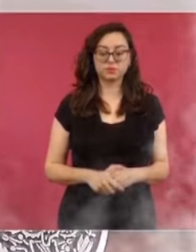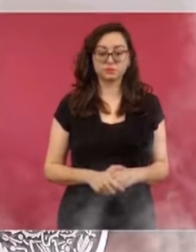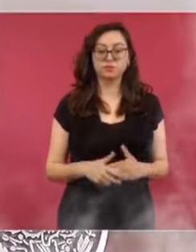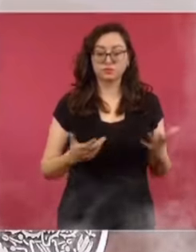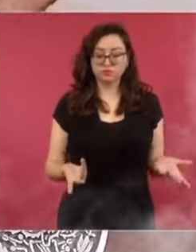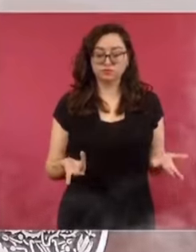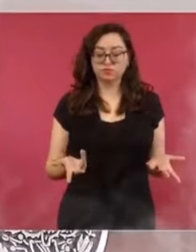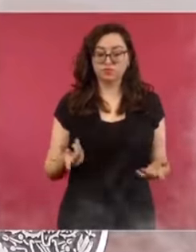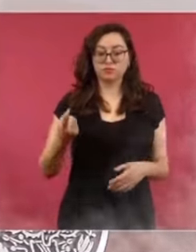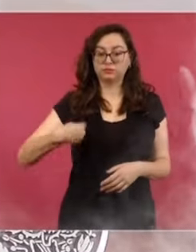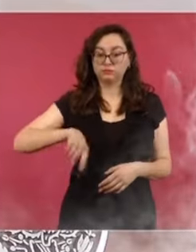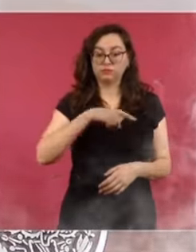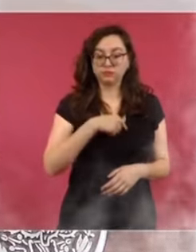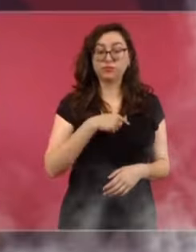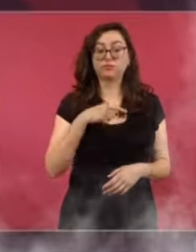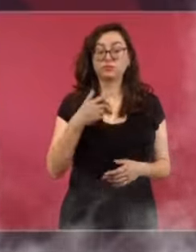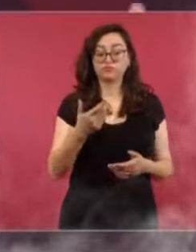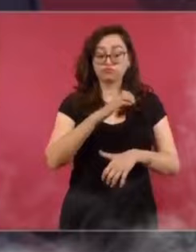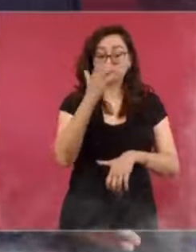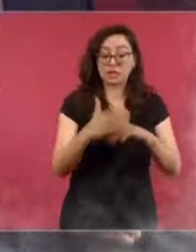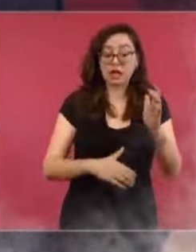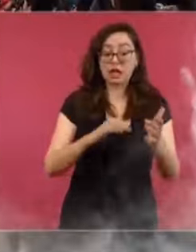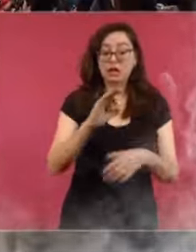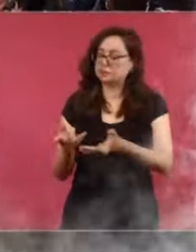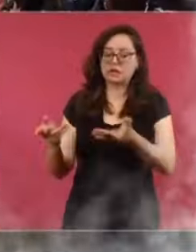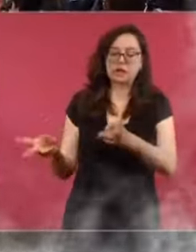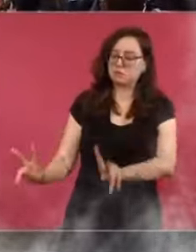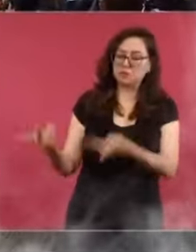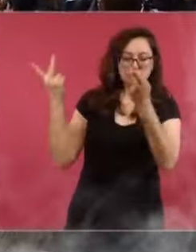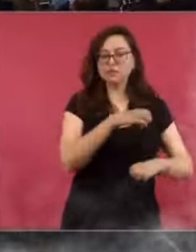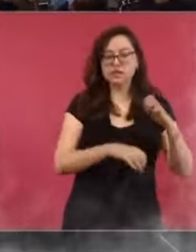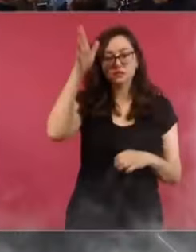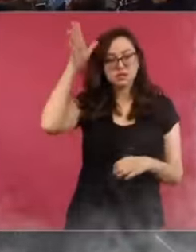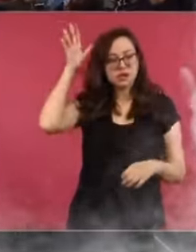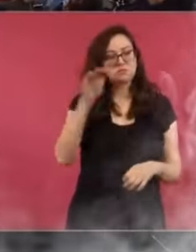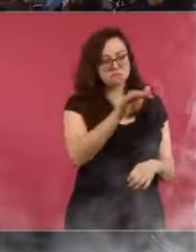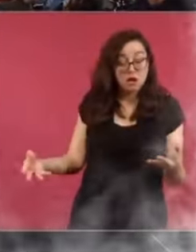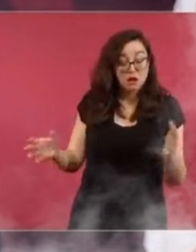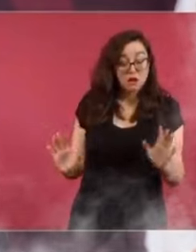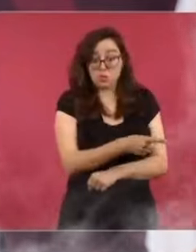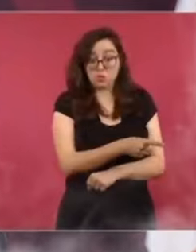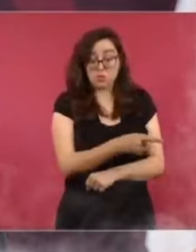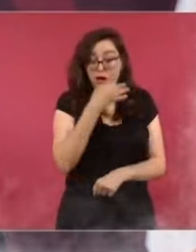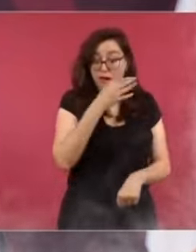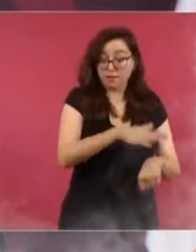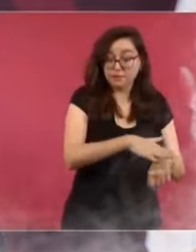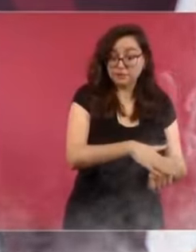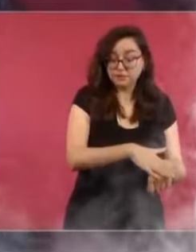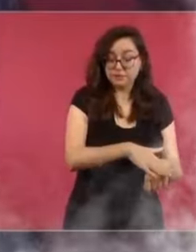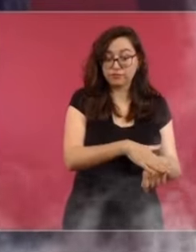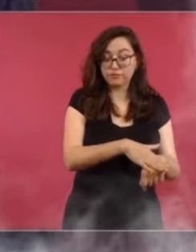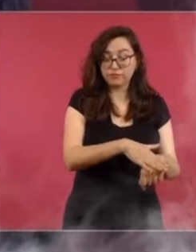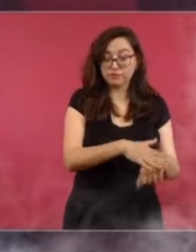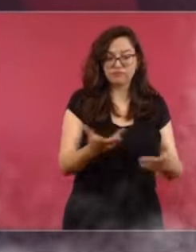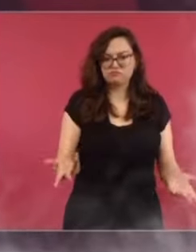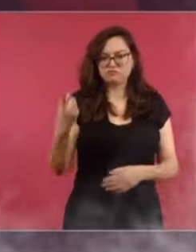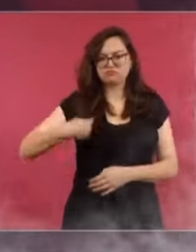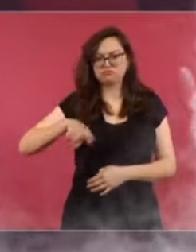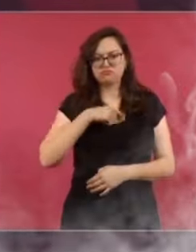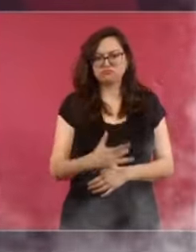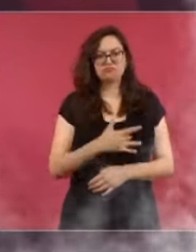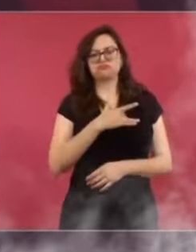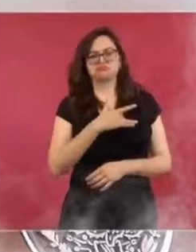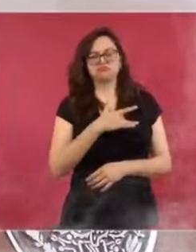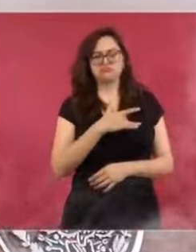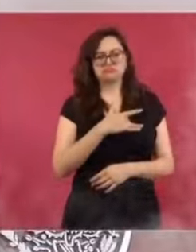que como ya estaban ellos ahí, que se les ofrecía a ellos el que compraran el terreno. Que no teníamos nosotros